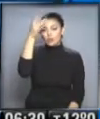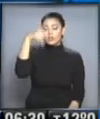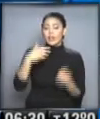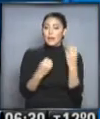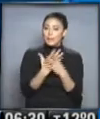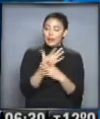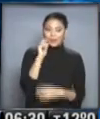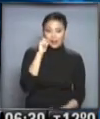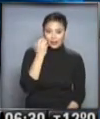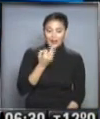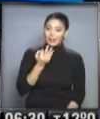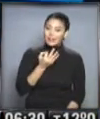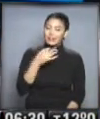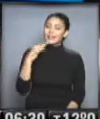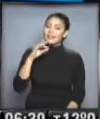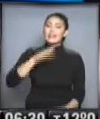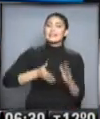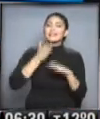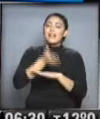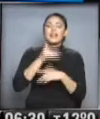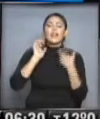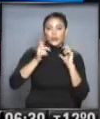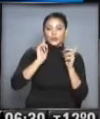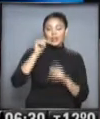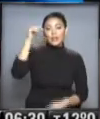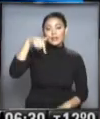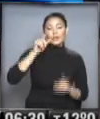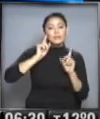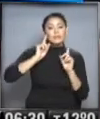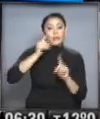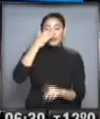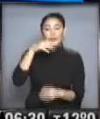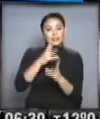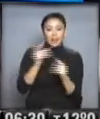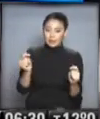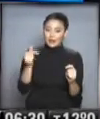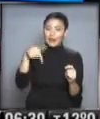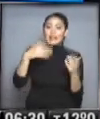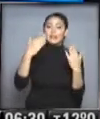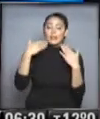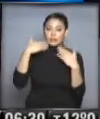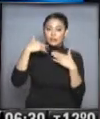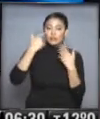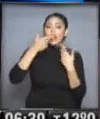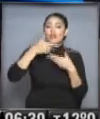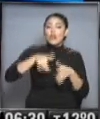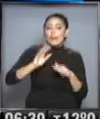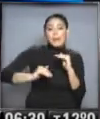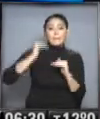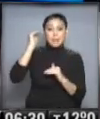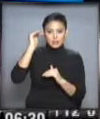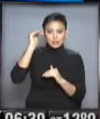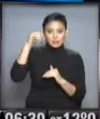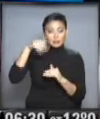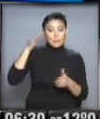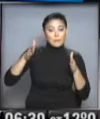mañana muy agradable, a salir a disfrutarla, porque esto tiene un final, estamos con temperaturas por encima de los valores normales